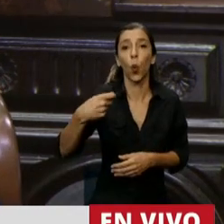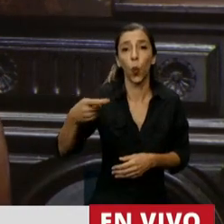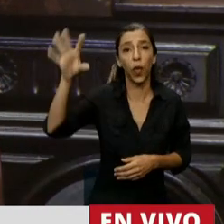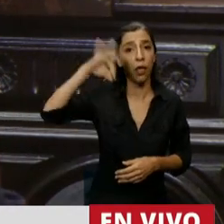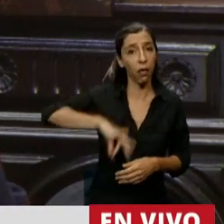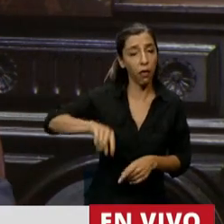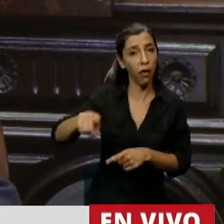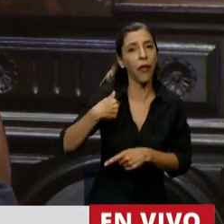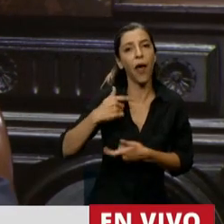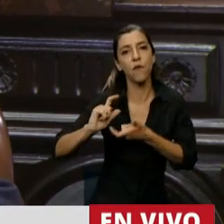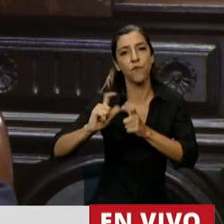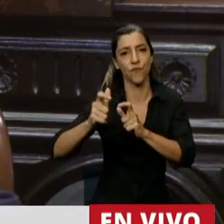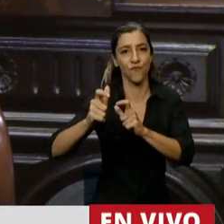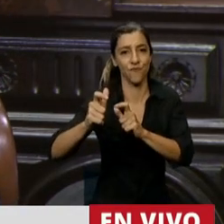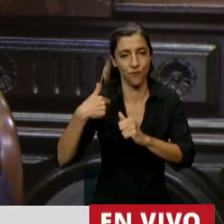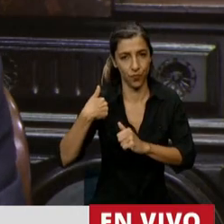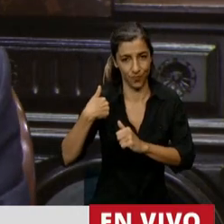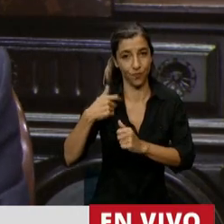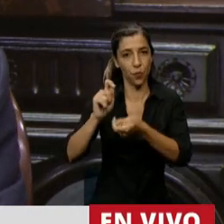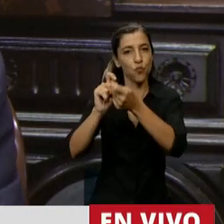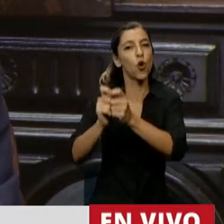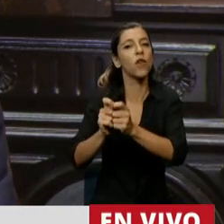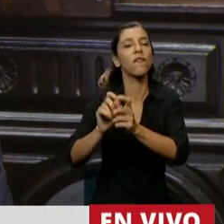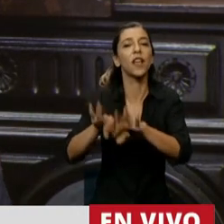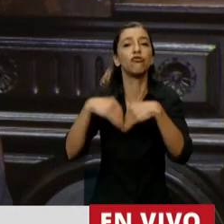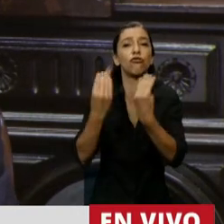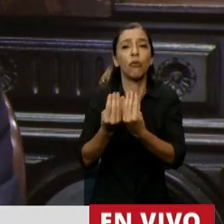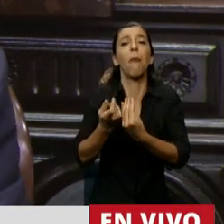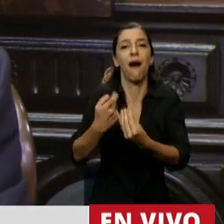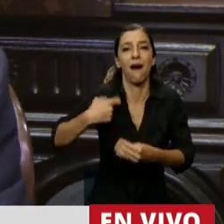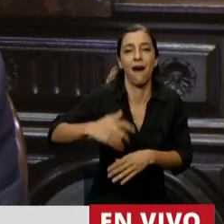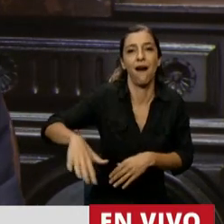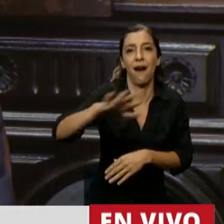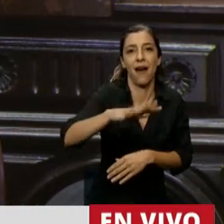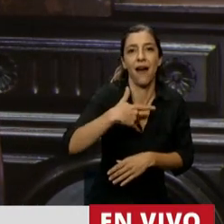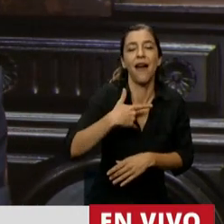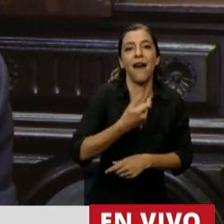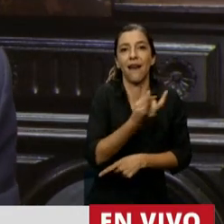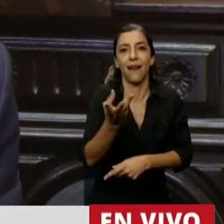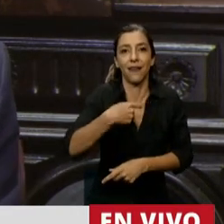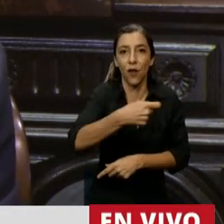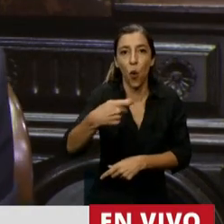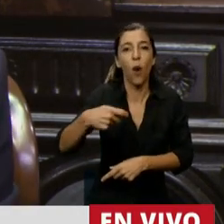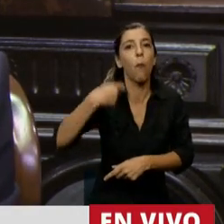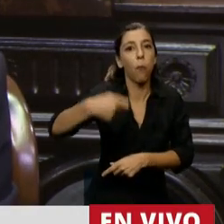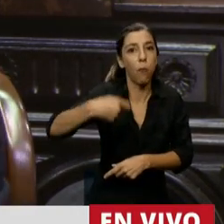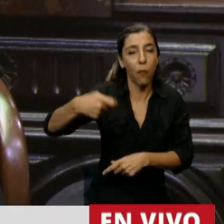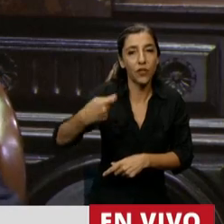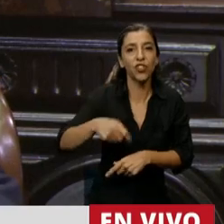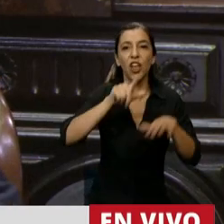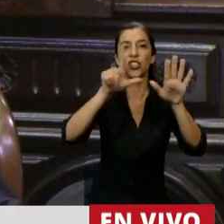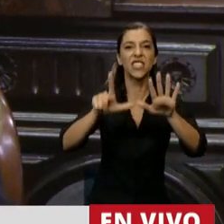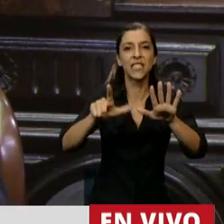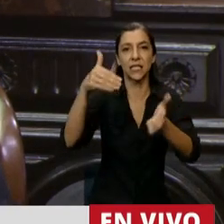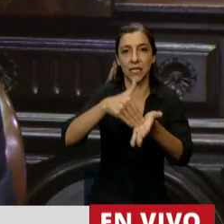lo cual tiene una incidencia directa sobre 7 millones de jubilados y pensionados en la Argentina y